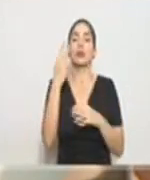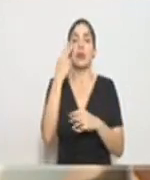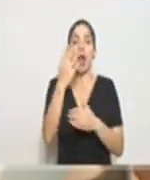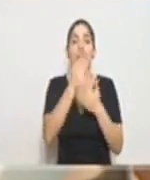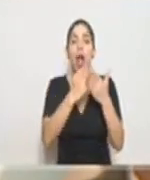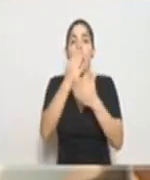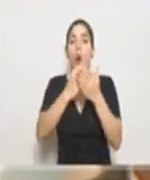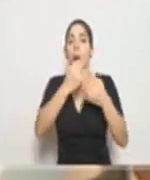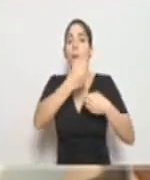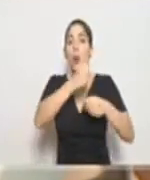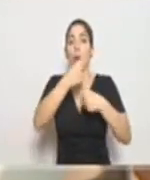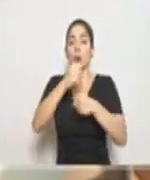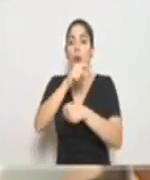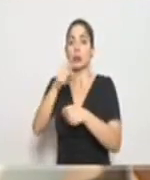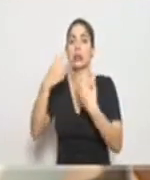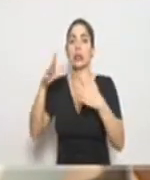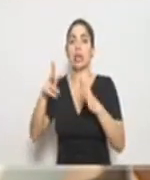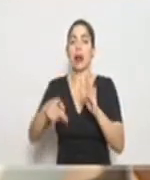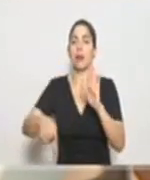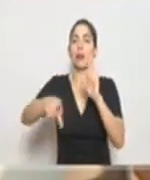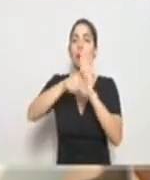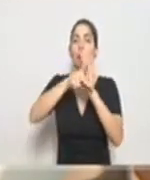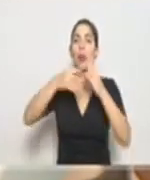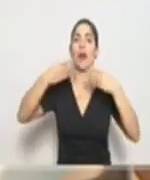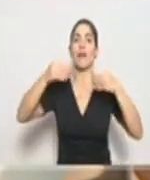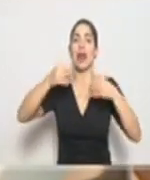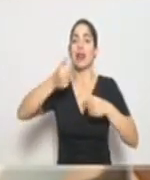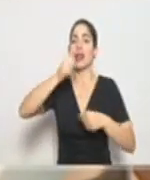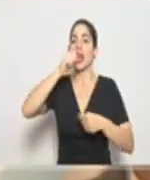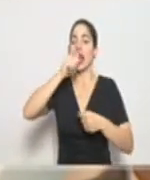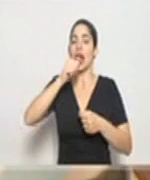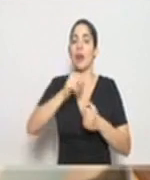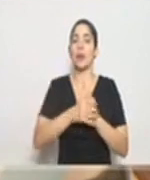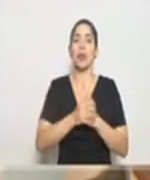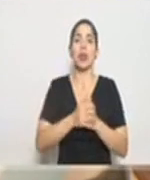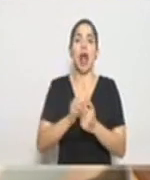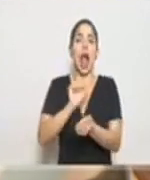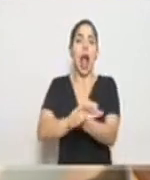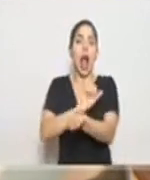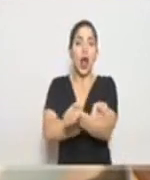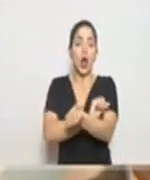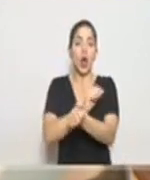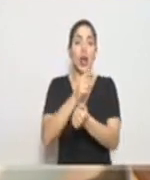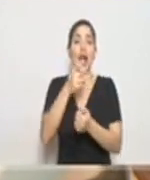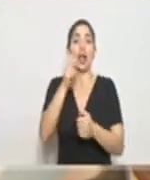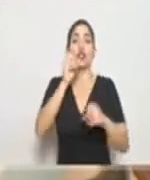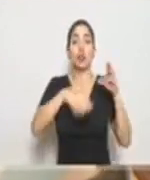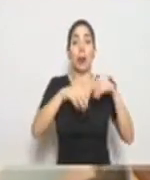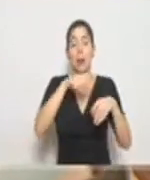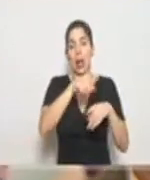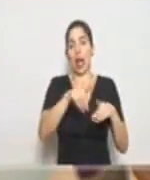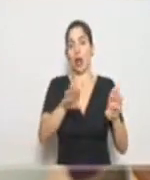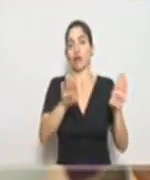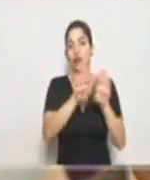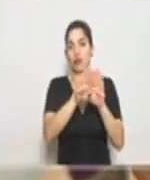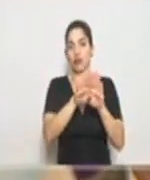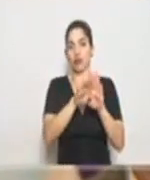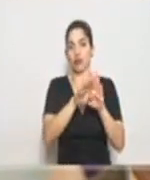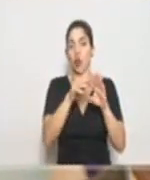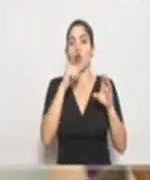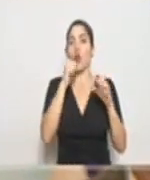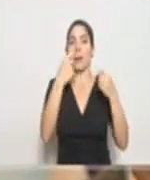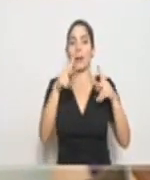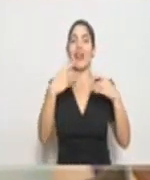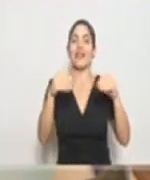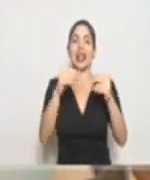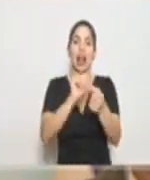municipalidades que están prohibiendo la venta de bebidas alcohólicas, por ejemplo, en supermercados. Eso no es una medida que consideremos que está acorde con lo que está